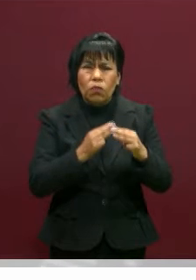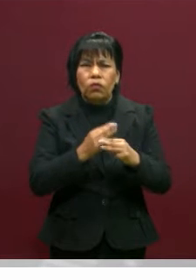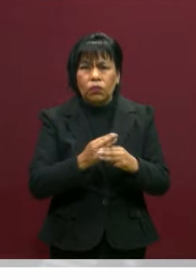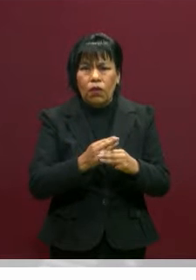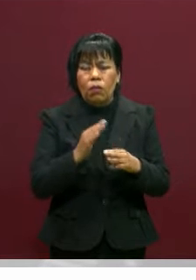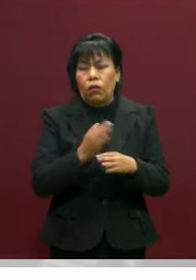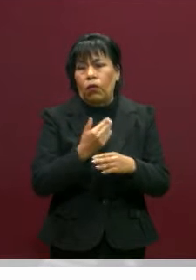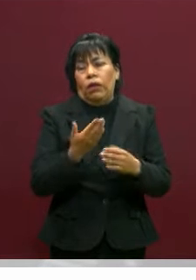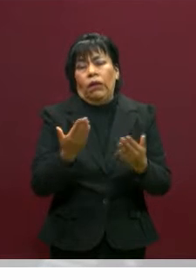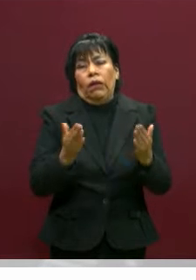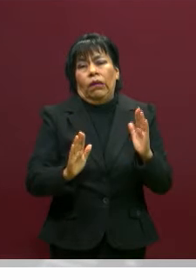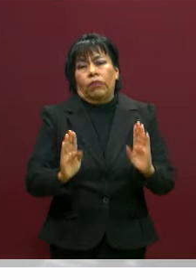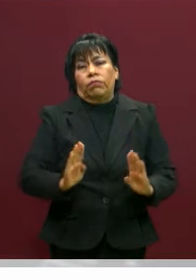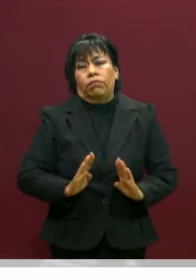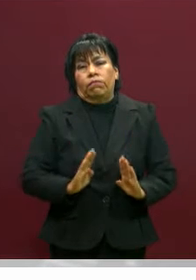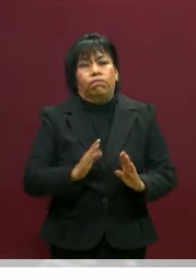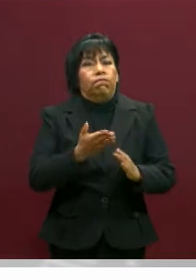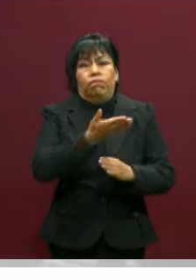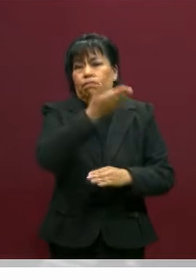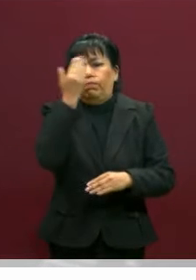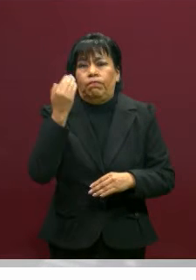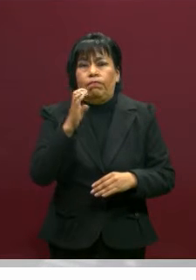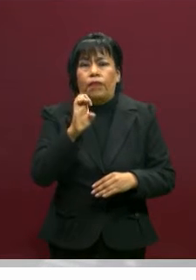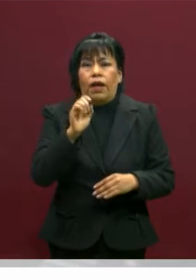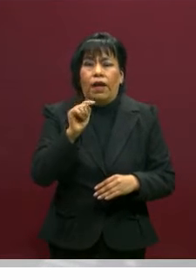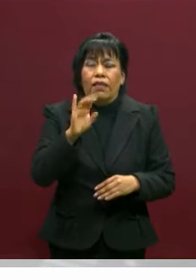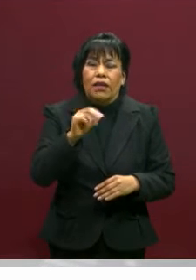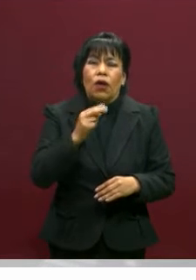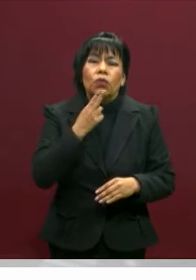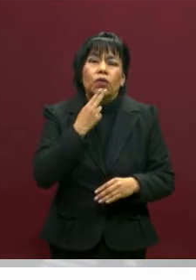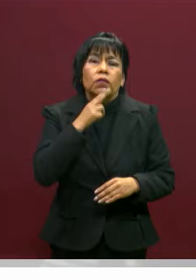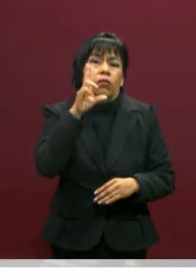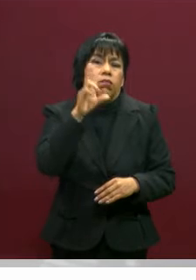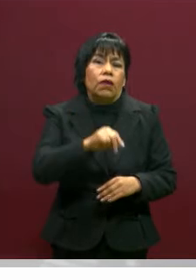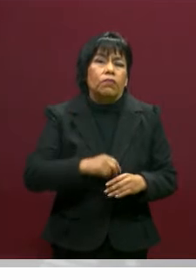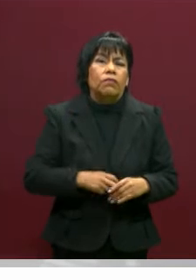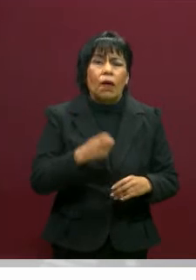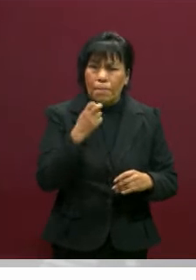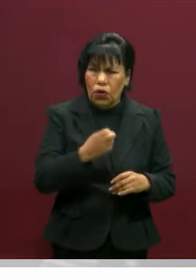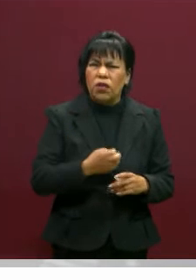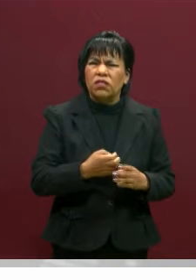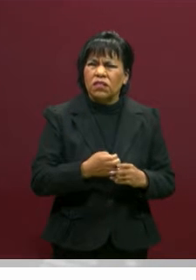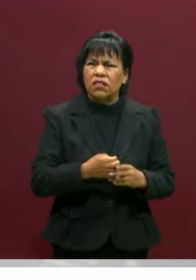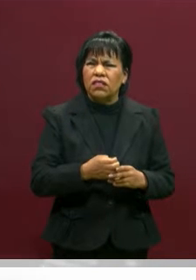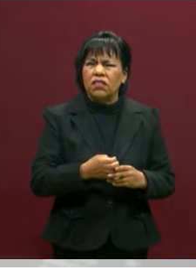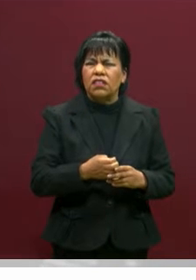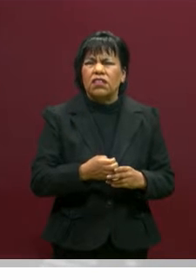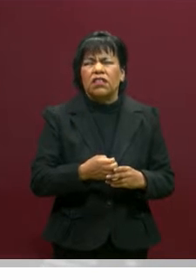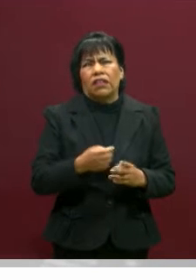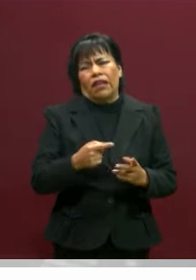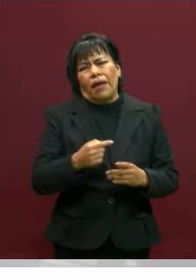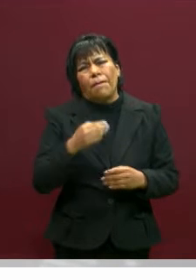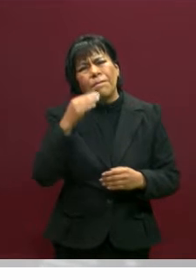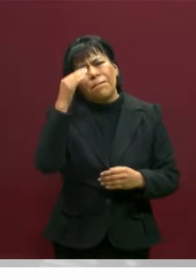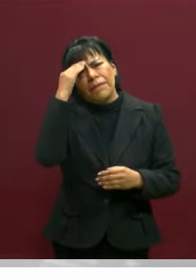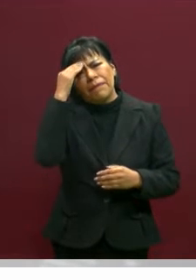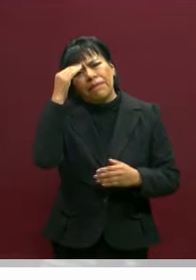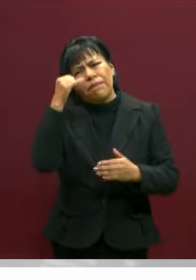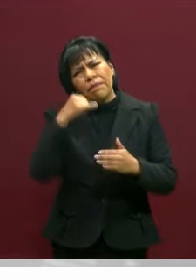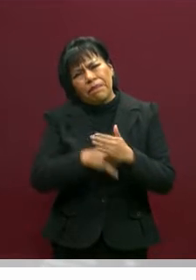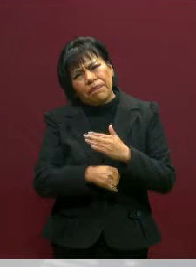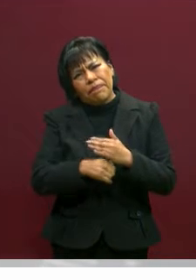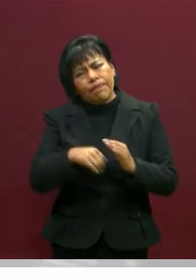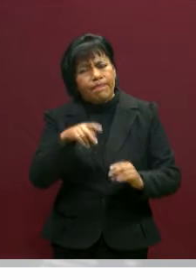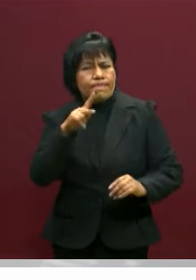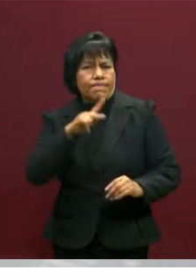son por no actuar éticamente. Por eso también podemos concebir a la ética como una práctica reflexiva de mi